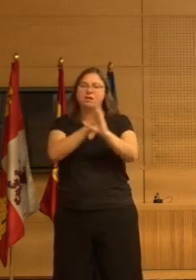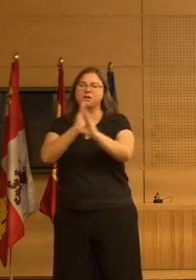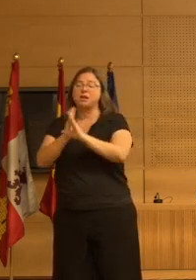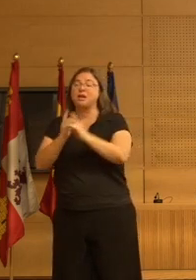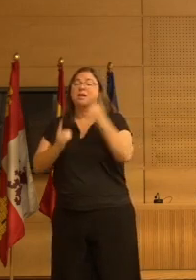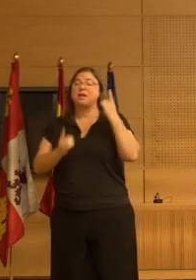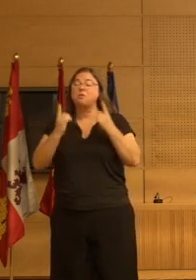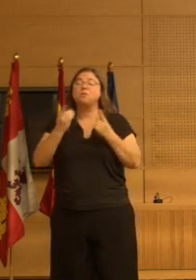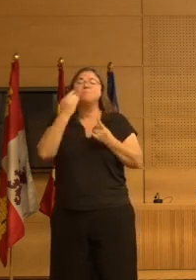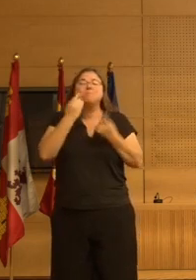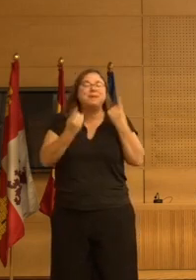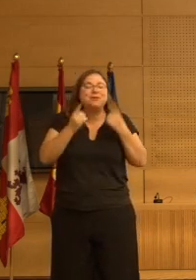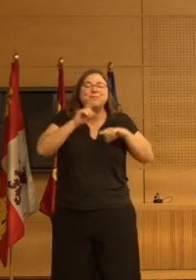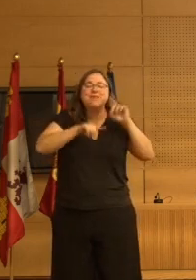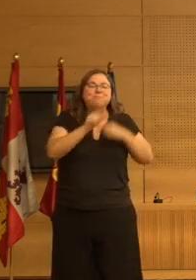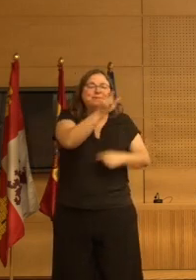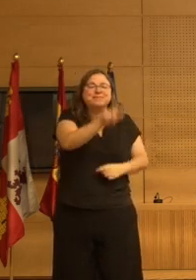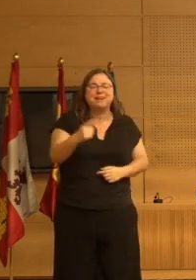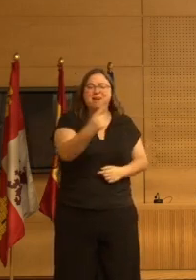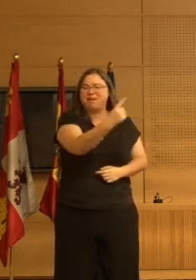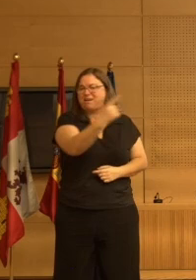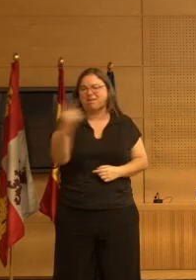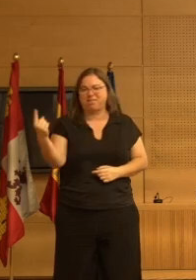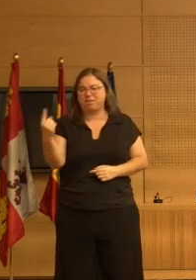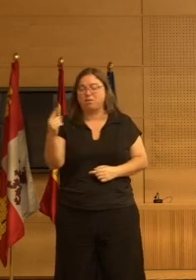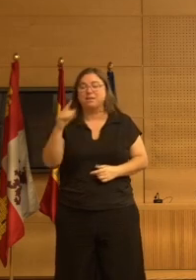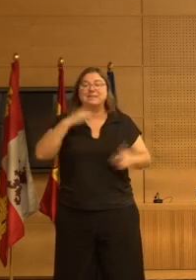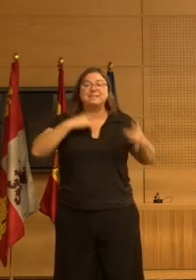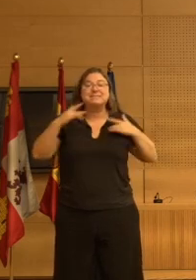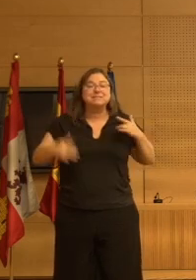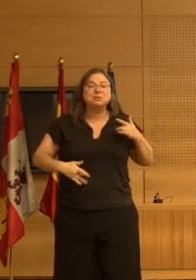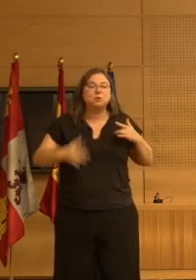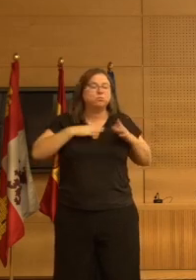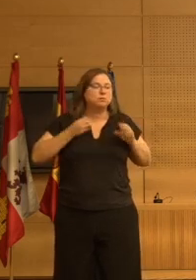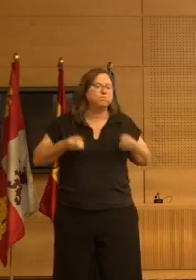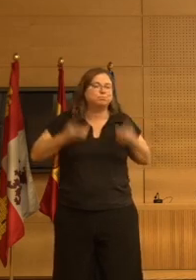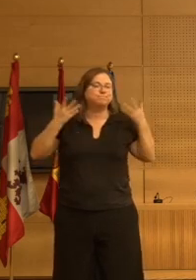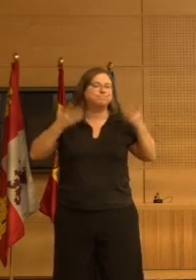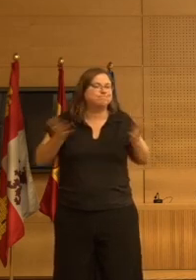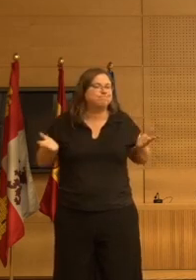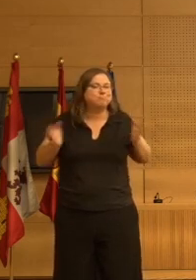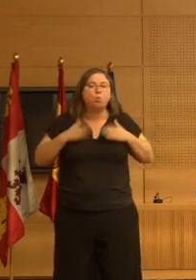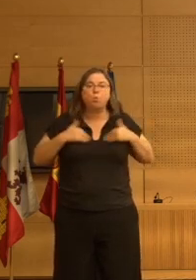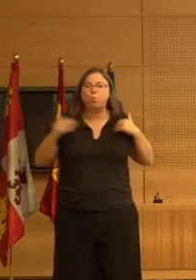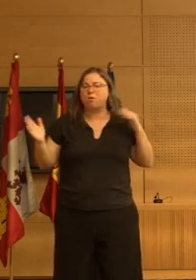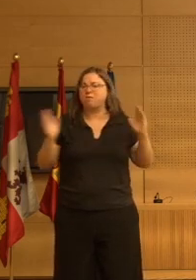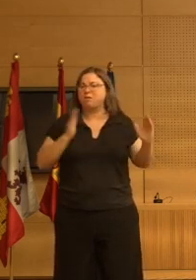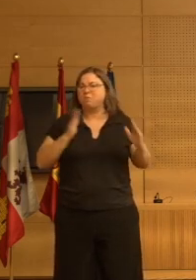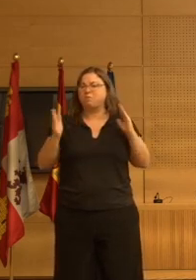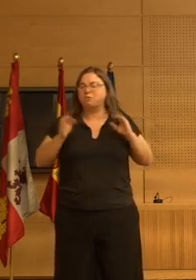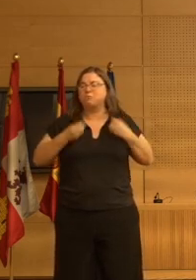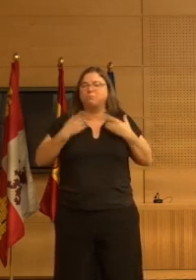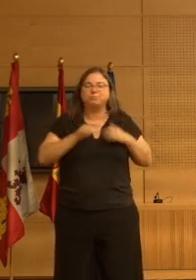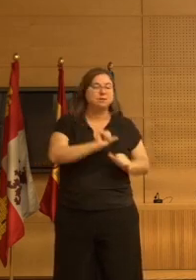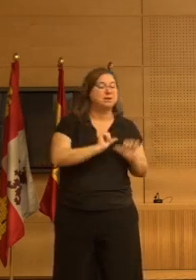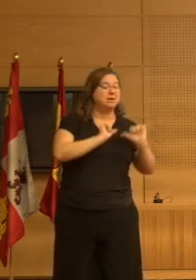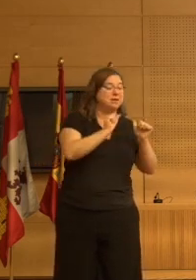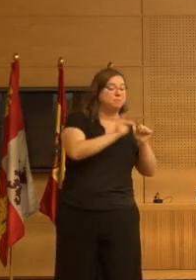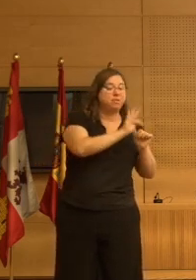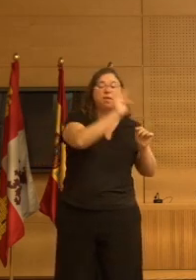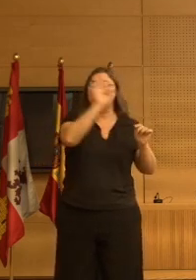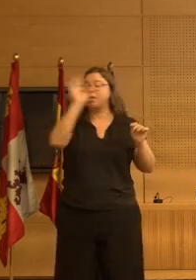existe una gran variación individual, de modo que los síntomas realmente pueden aparecer casi en cualquier momento de la evolución